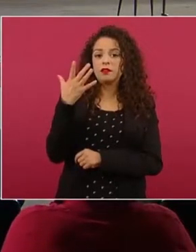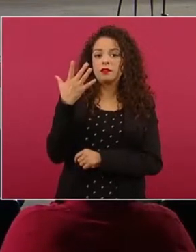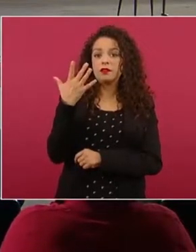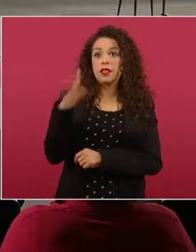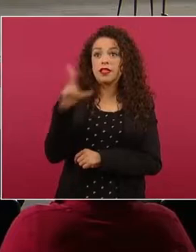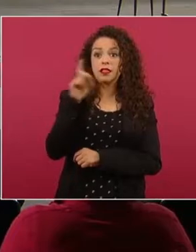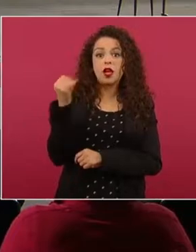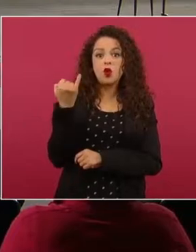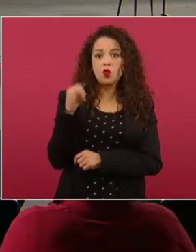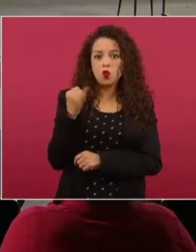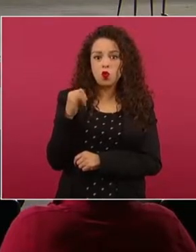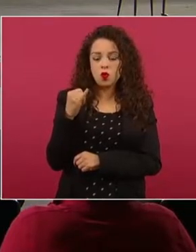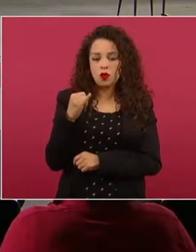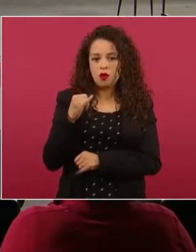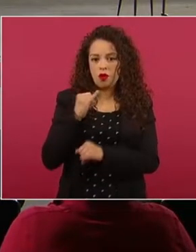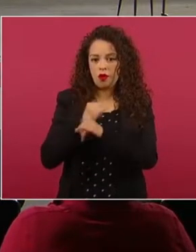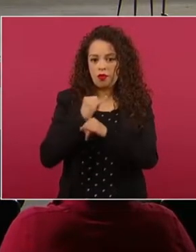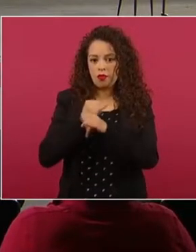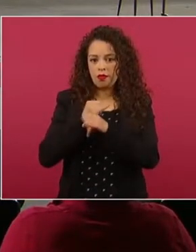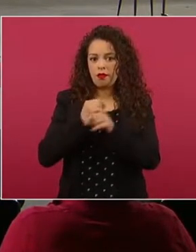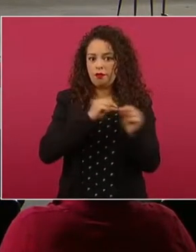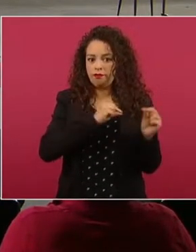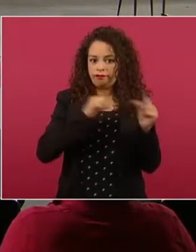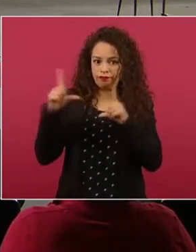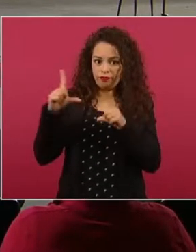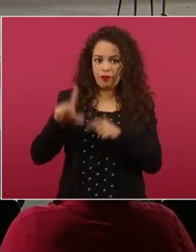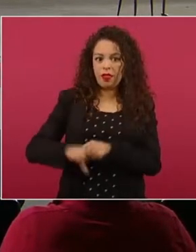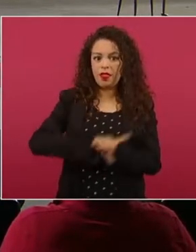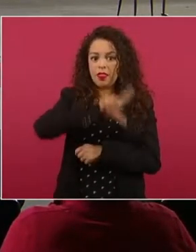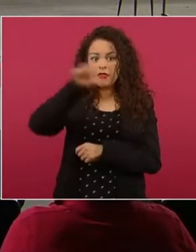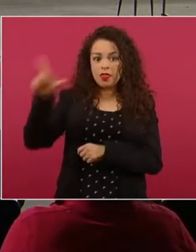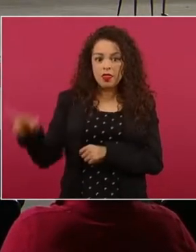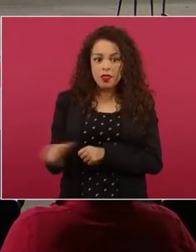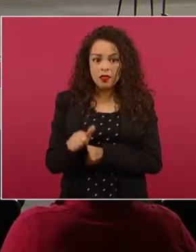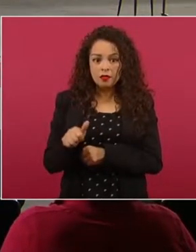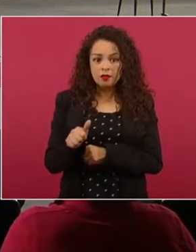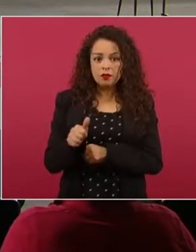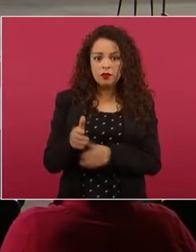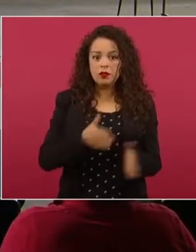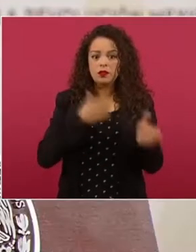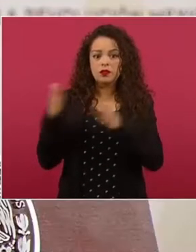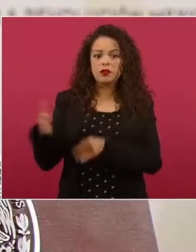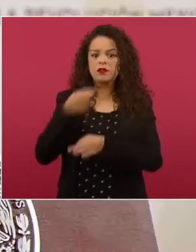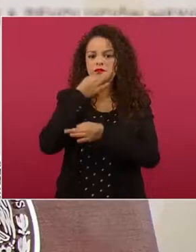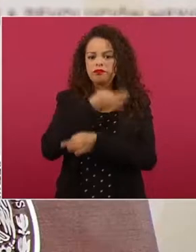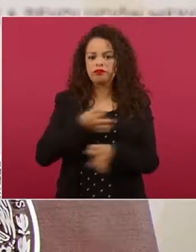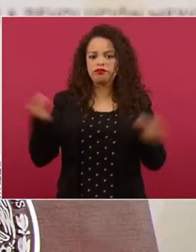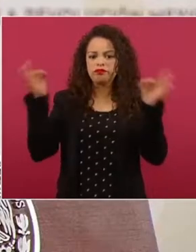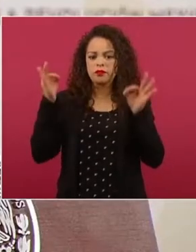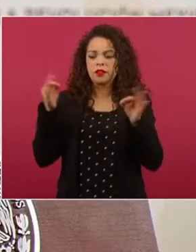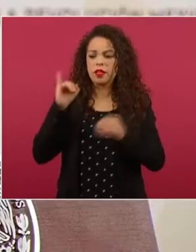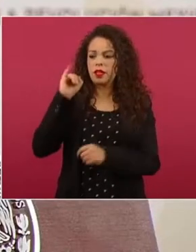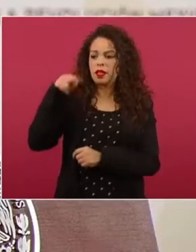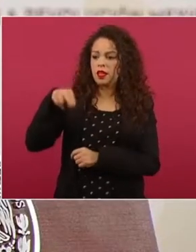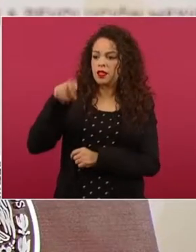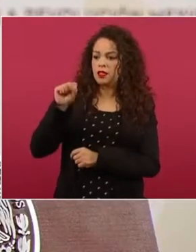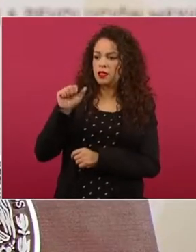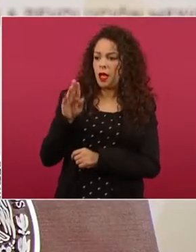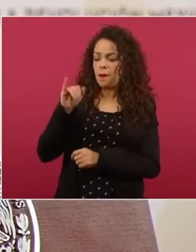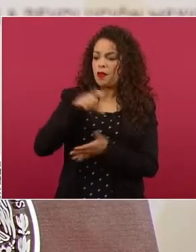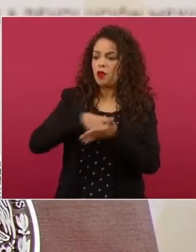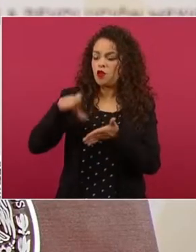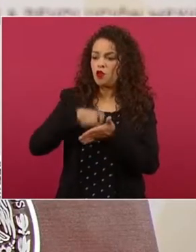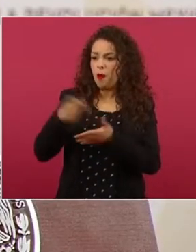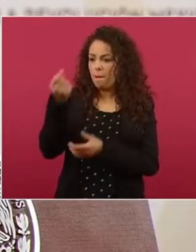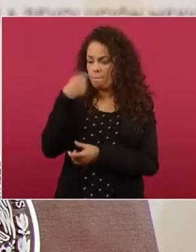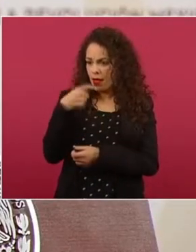en primera plana el 11 de junio pasado una nota titulada Compra medicina sin Sabi y sólo